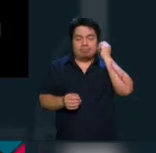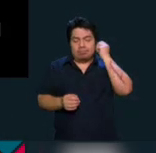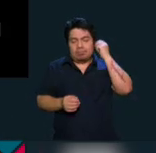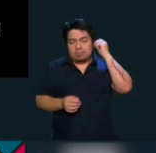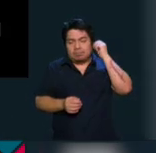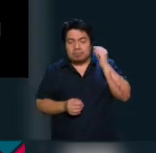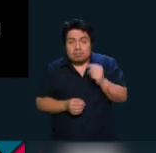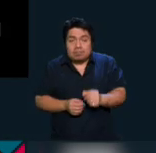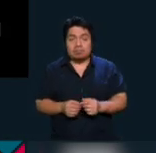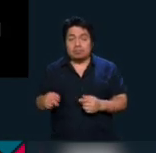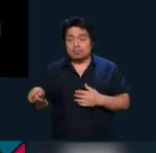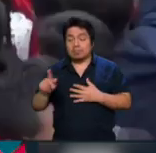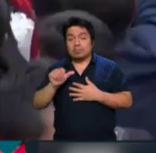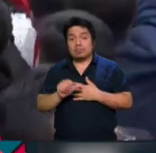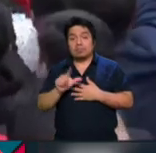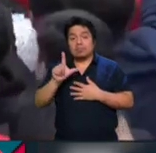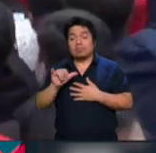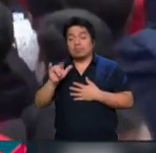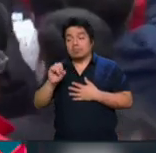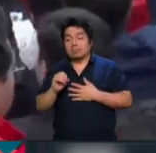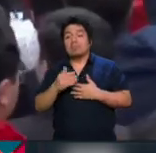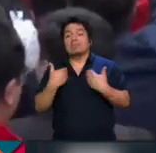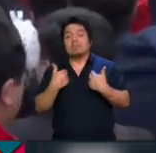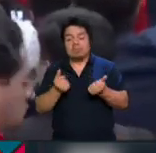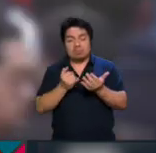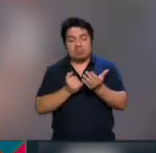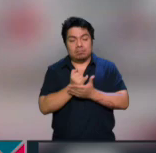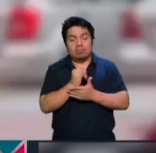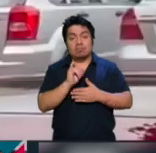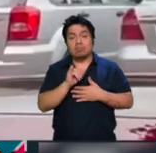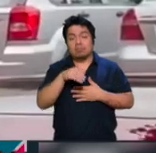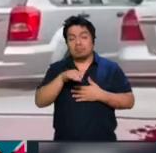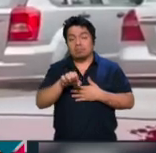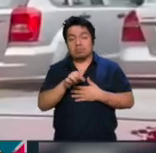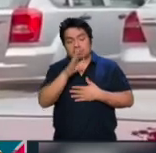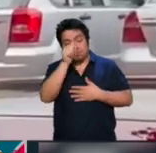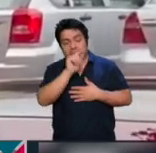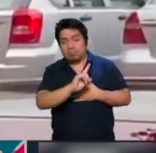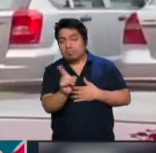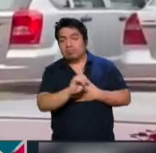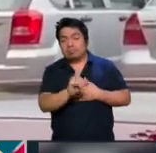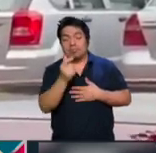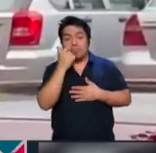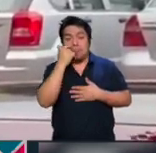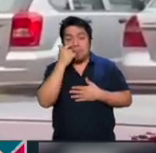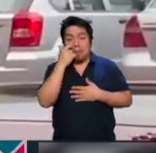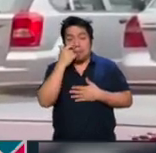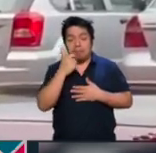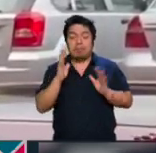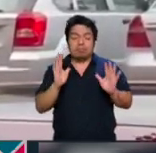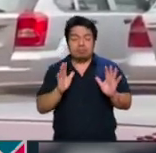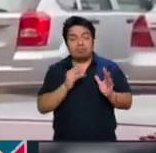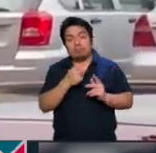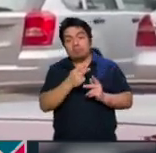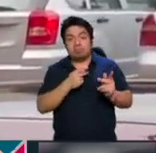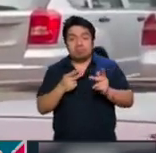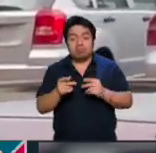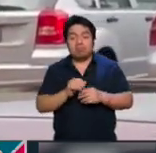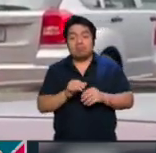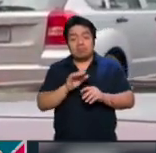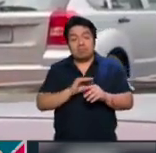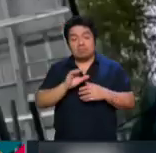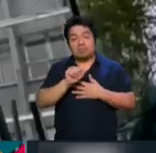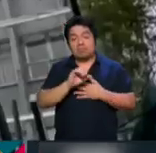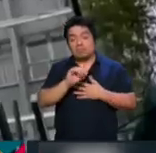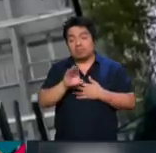En respuesta, Alito dijo respetar la decisión del INE, pero no compartirla, pues mencionó que existen criterios aprobados por la Sala Superior que